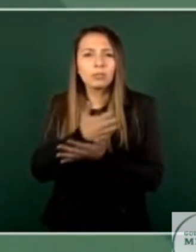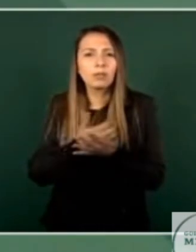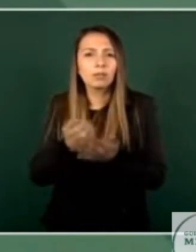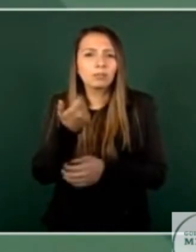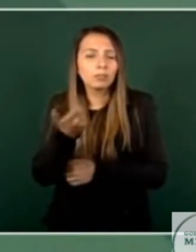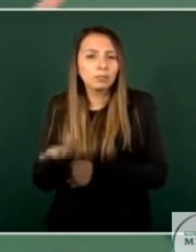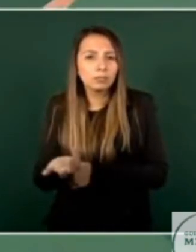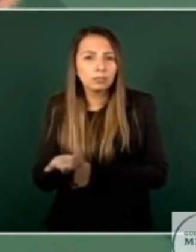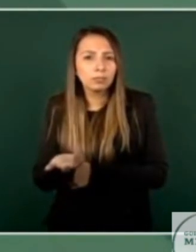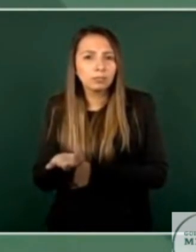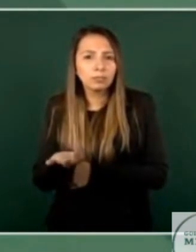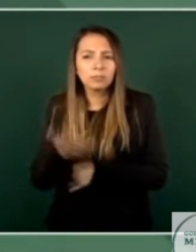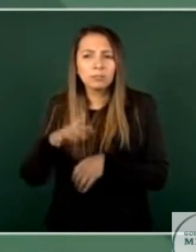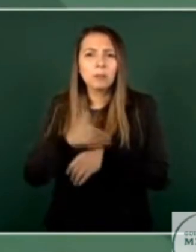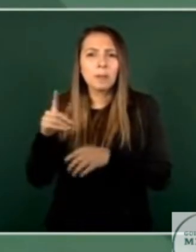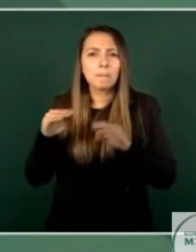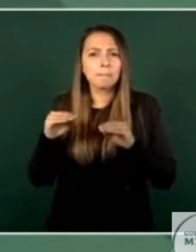porque no lo dice